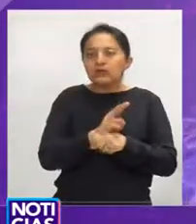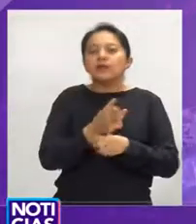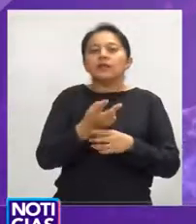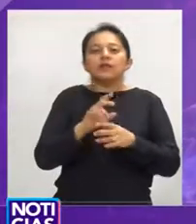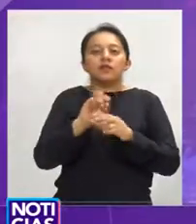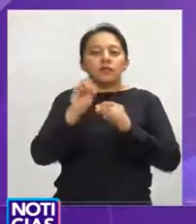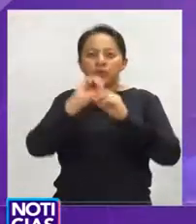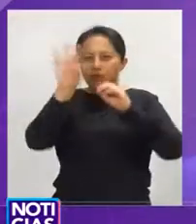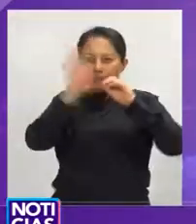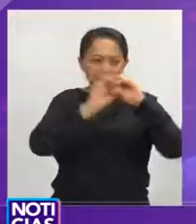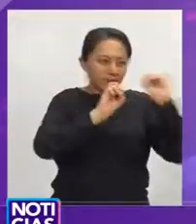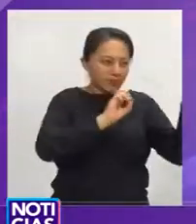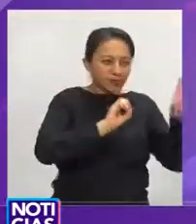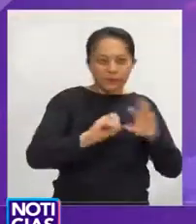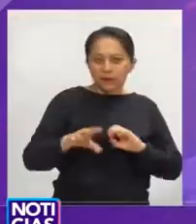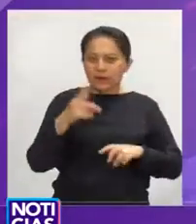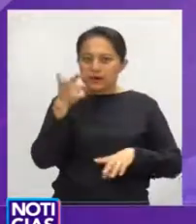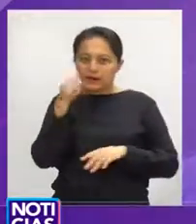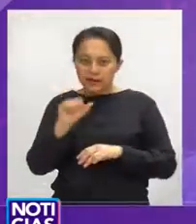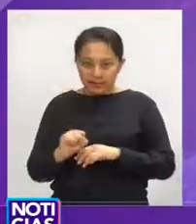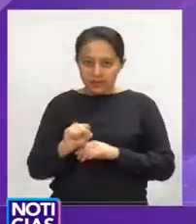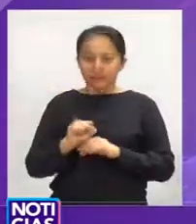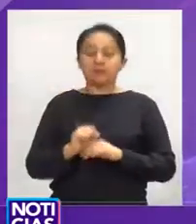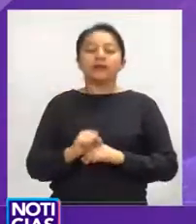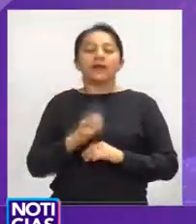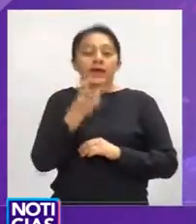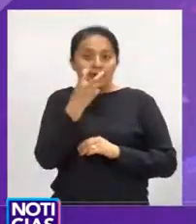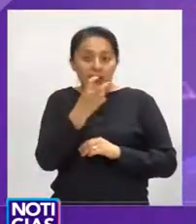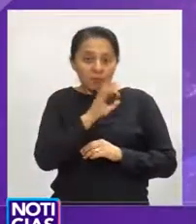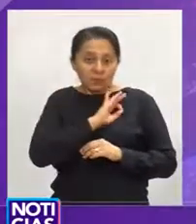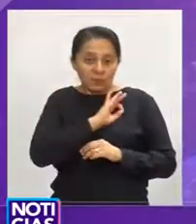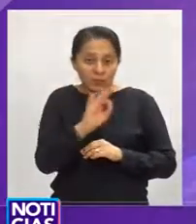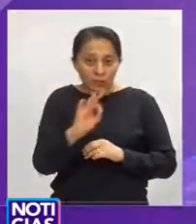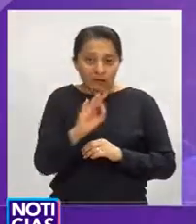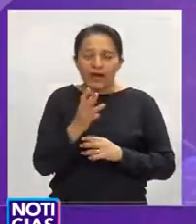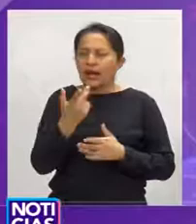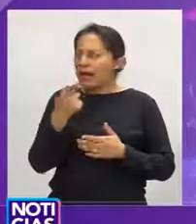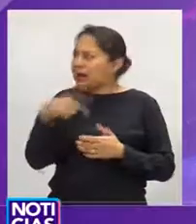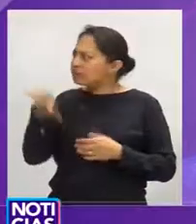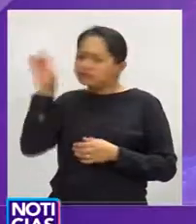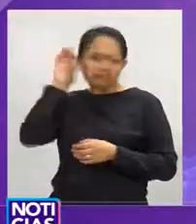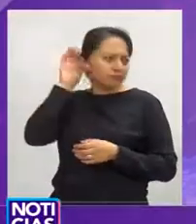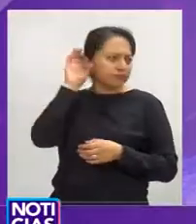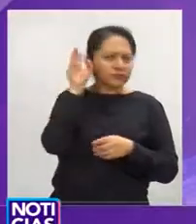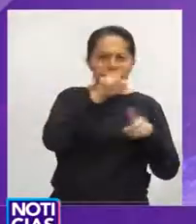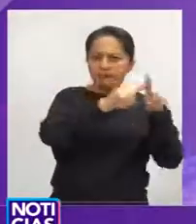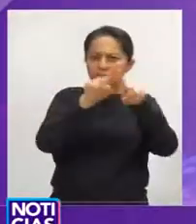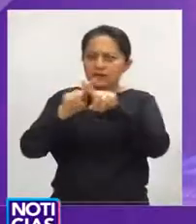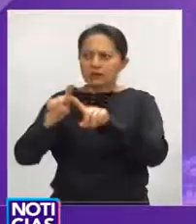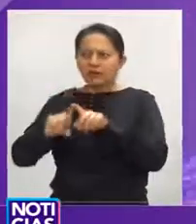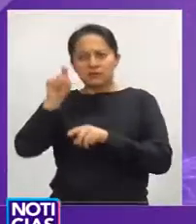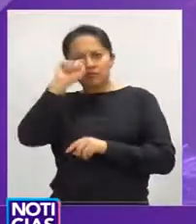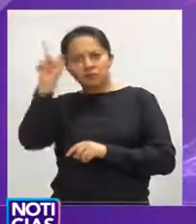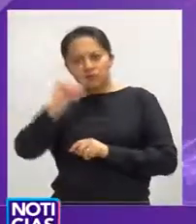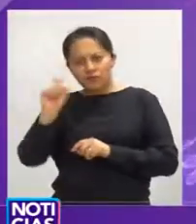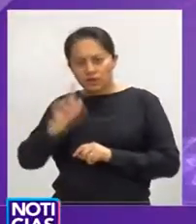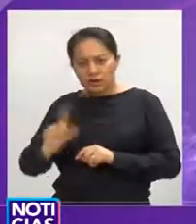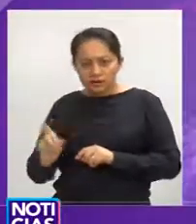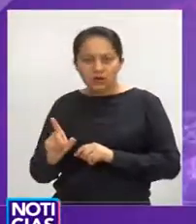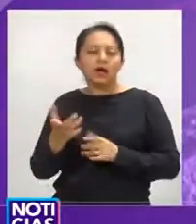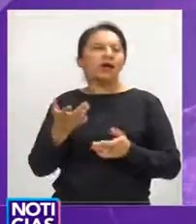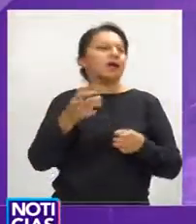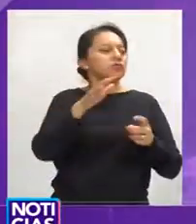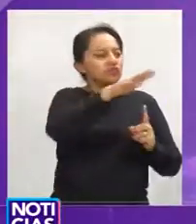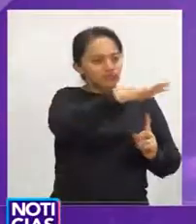en materia de emisiones. Para la consolidación de esta iniciativa se escuchó a expertos en la materia, estudiantes,